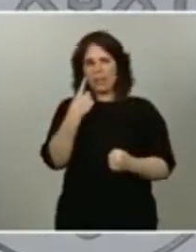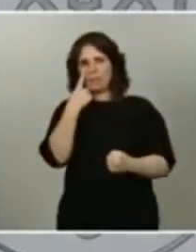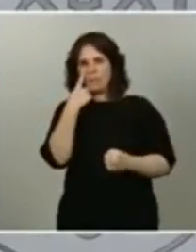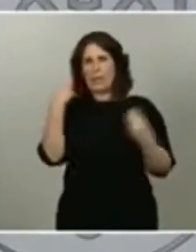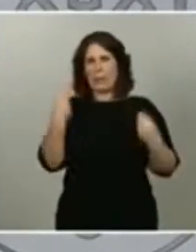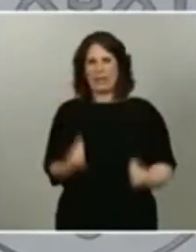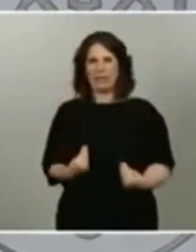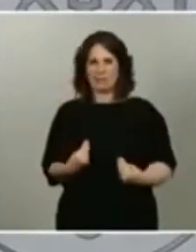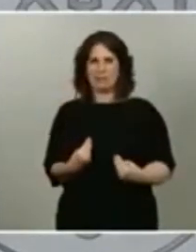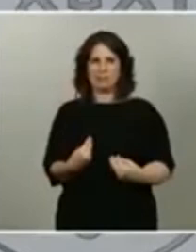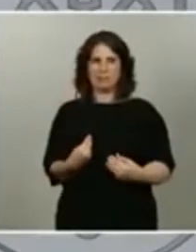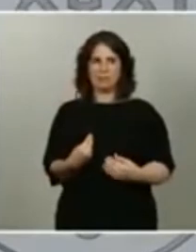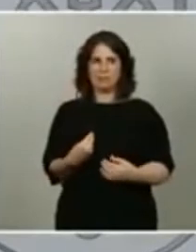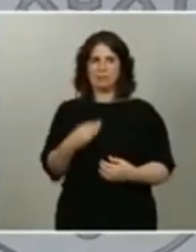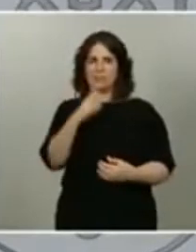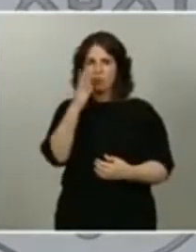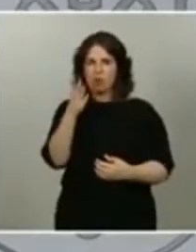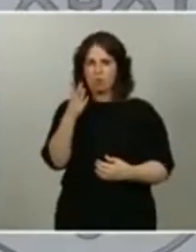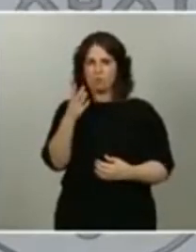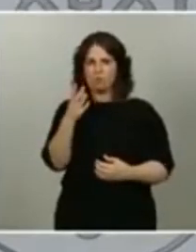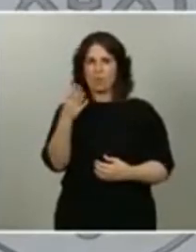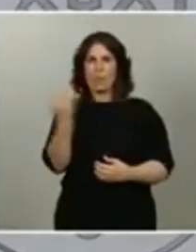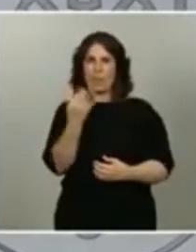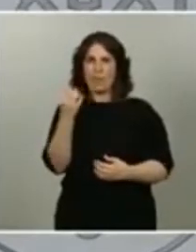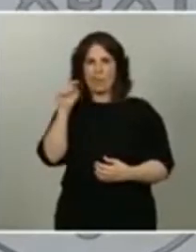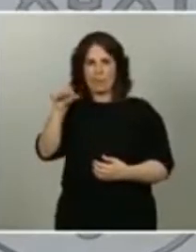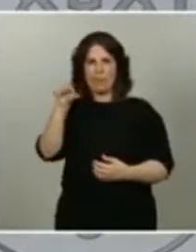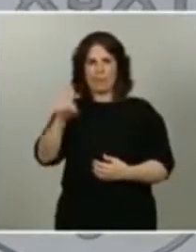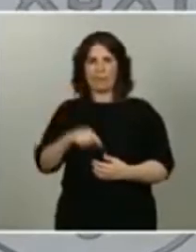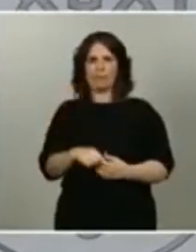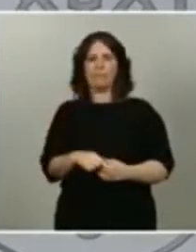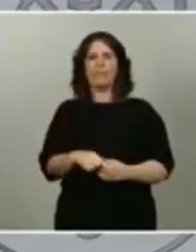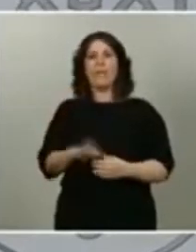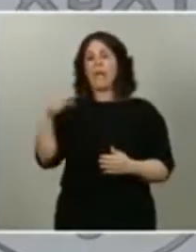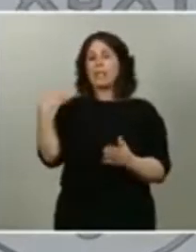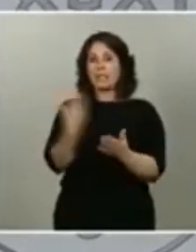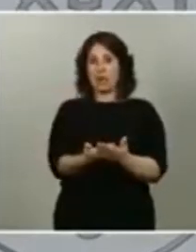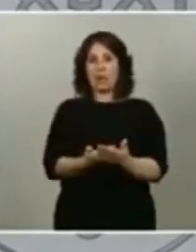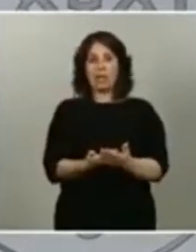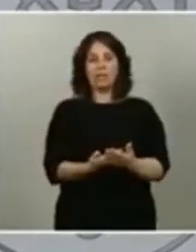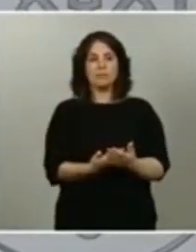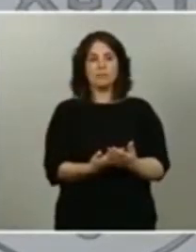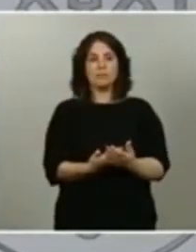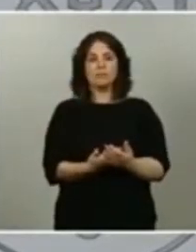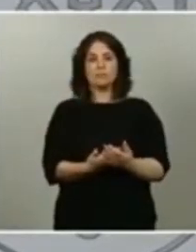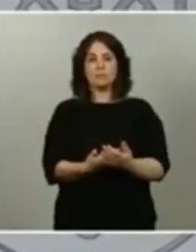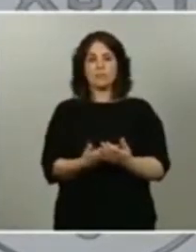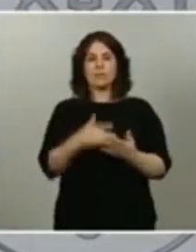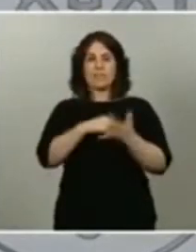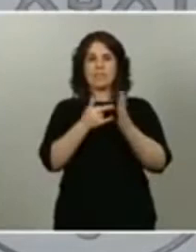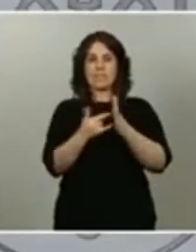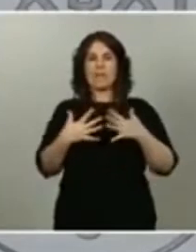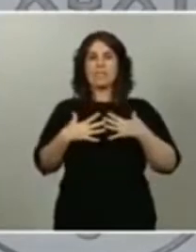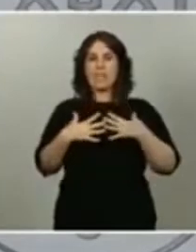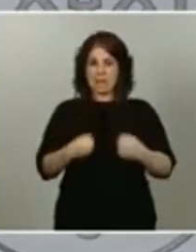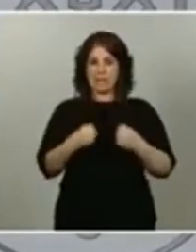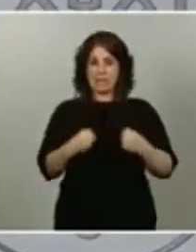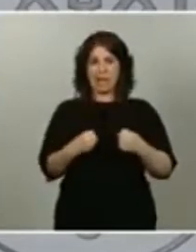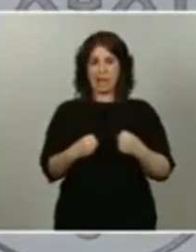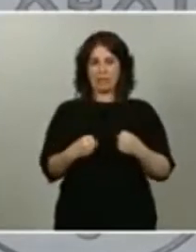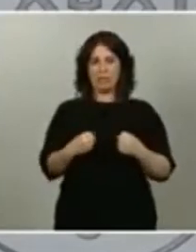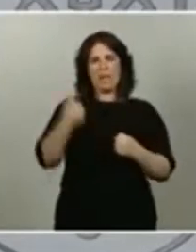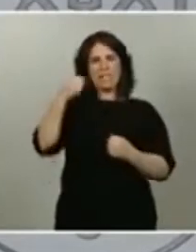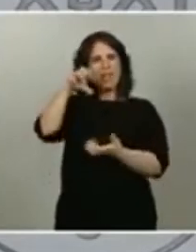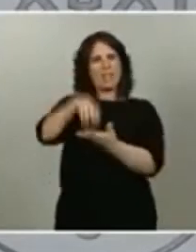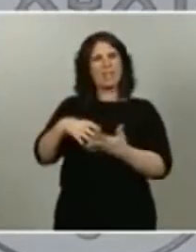alerta o de alarma de este tipo. Hasta ahora, la preparación de nuestro sistema sanitario, sobre todo en atención primaria, lo